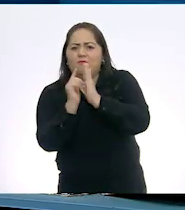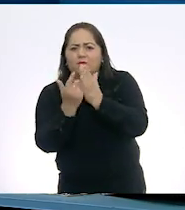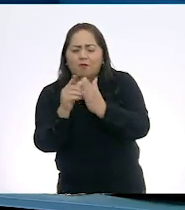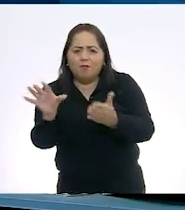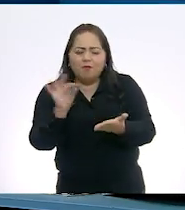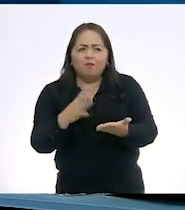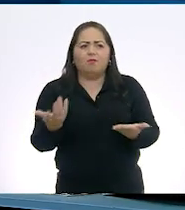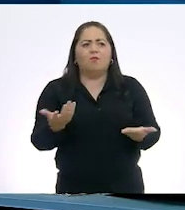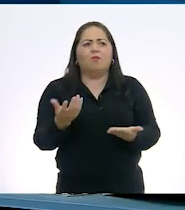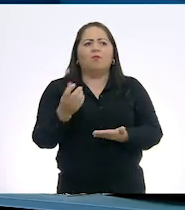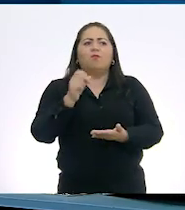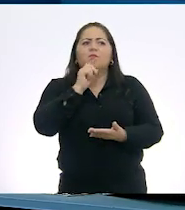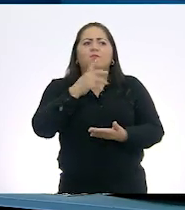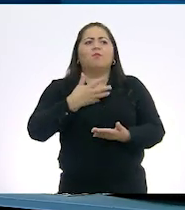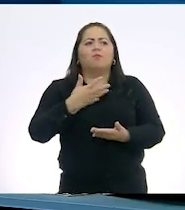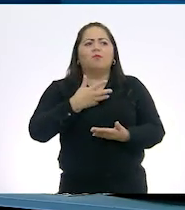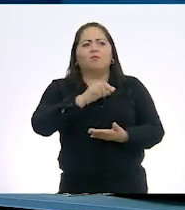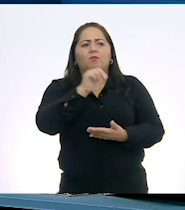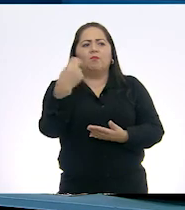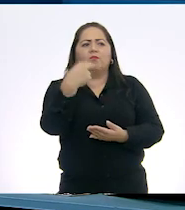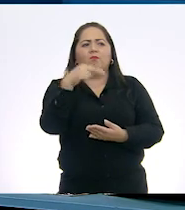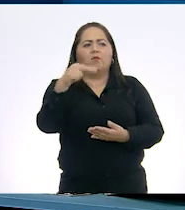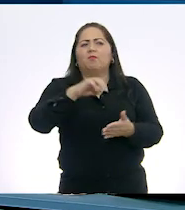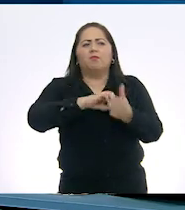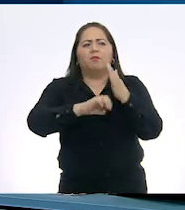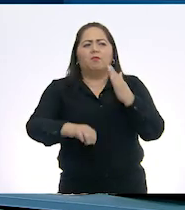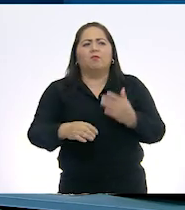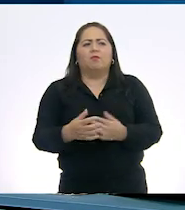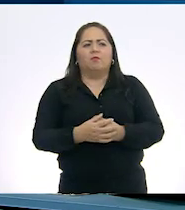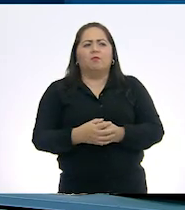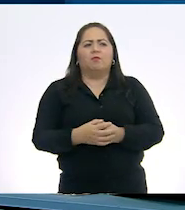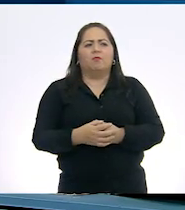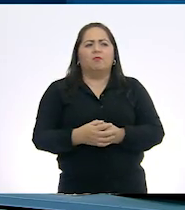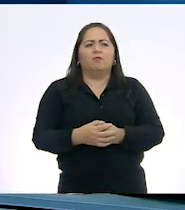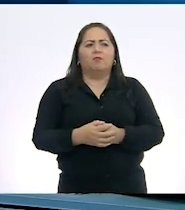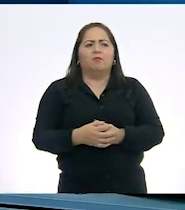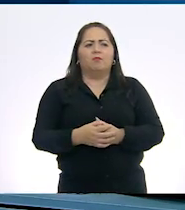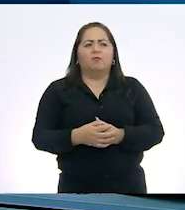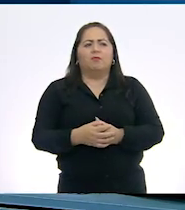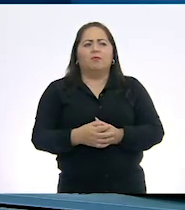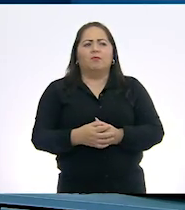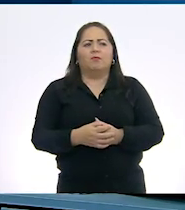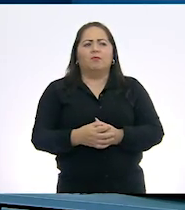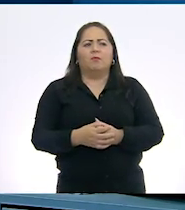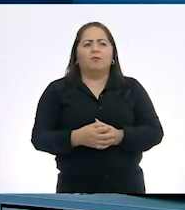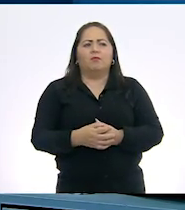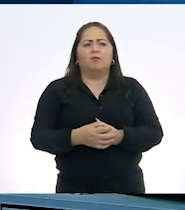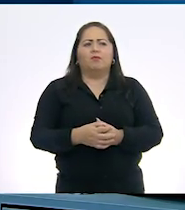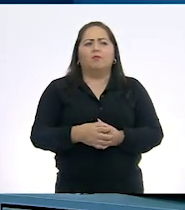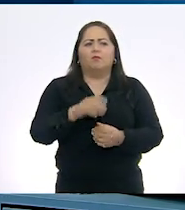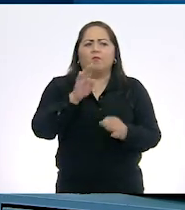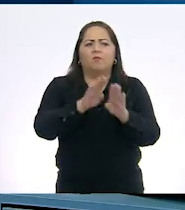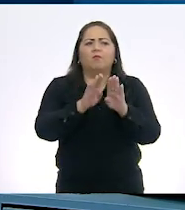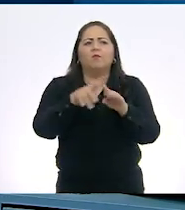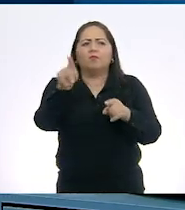tenemos nombres como... A veces también llamamos el libro digital al aparato donde leemos los libros